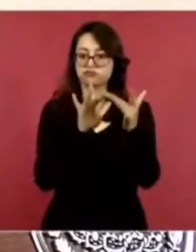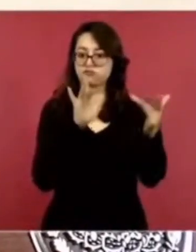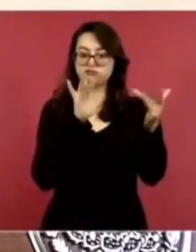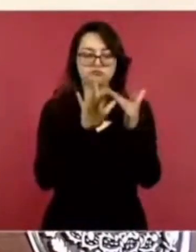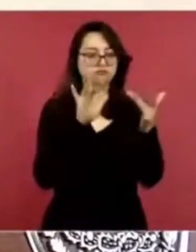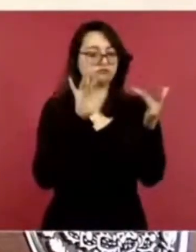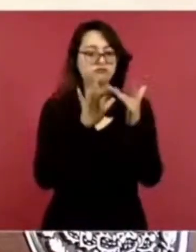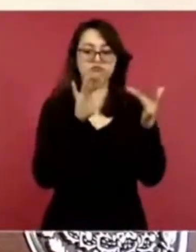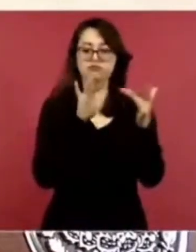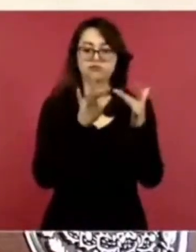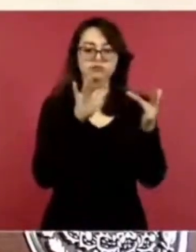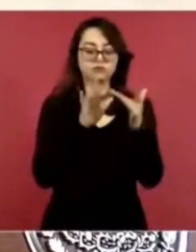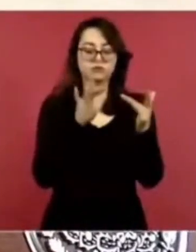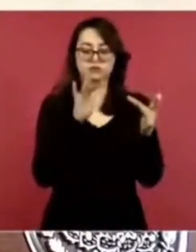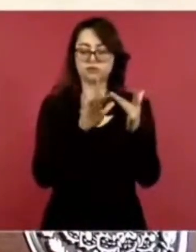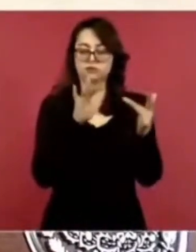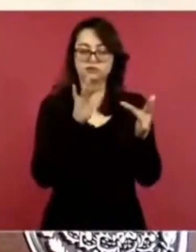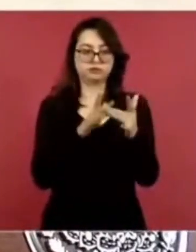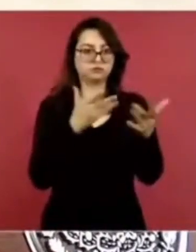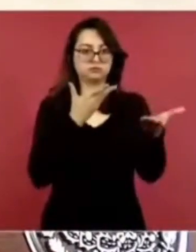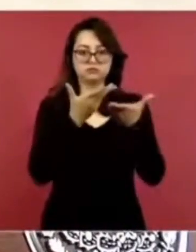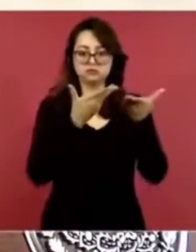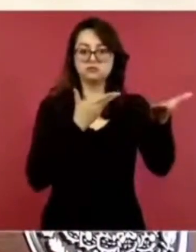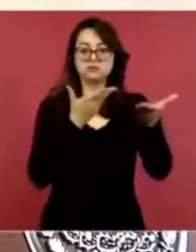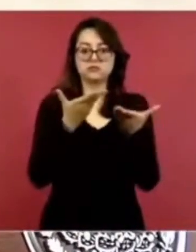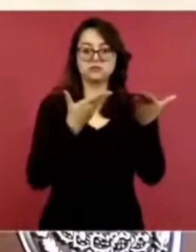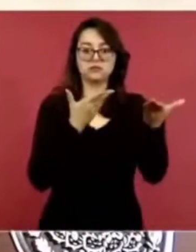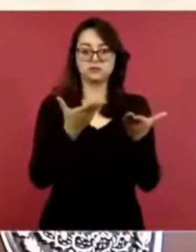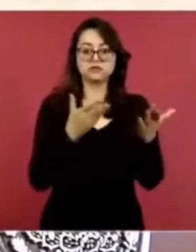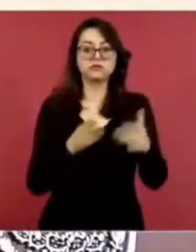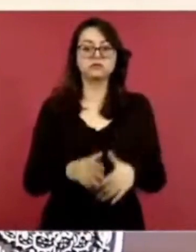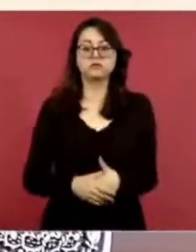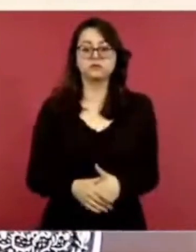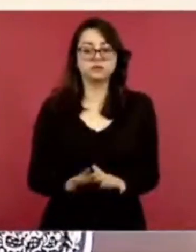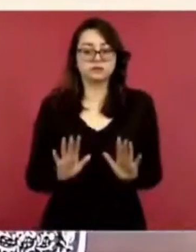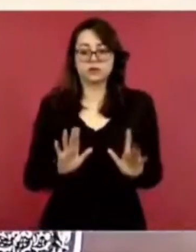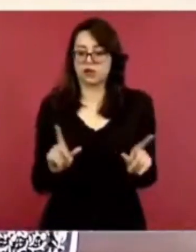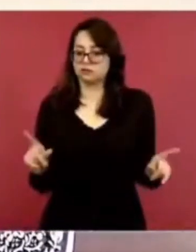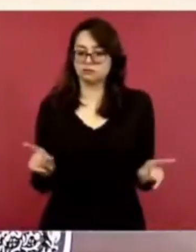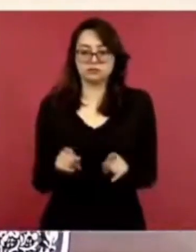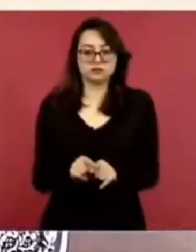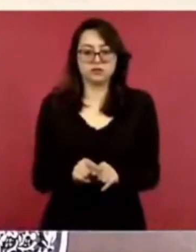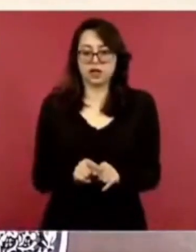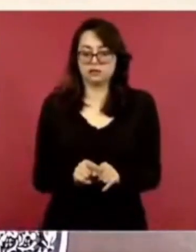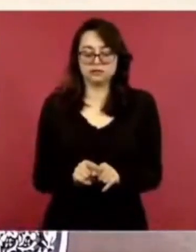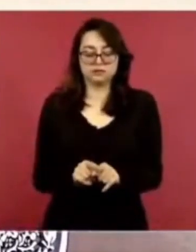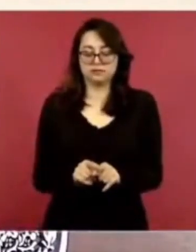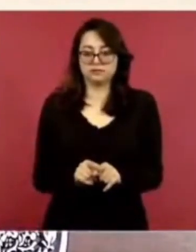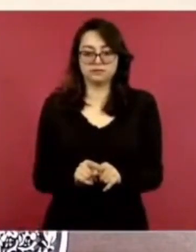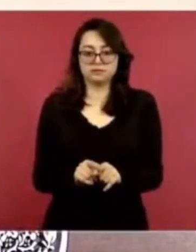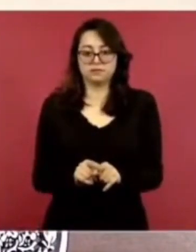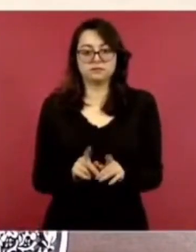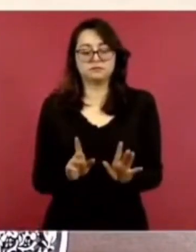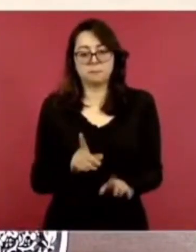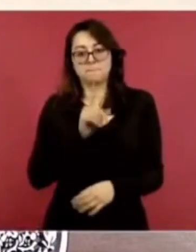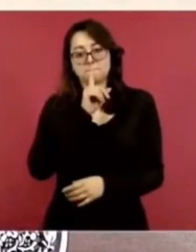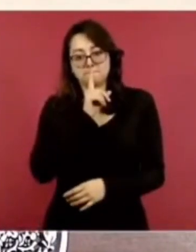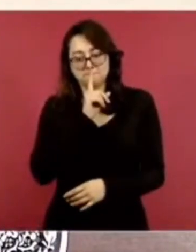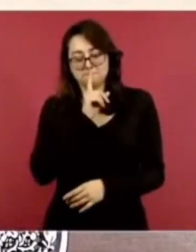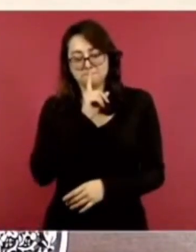este asunto. No queremos informar más sobre esto, queremos actuar